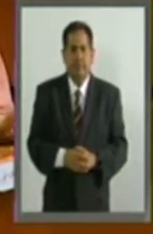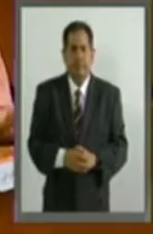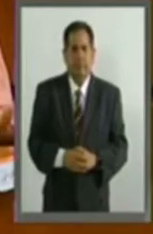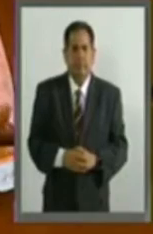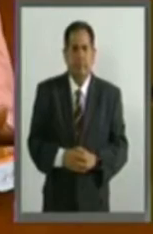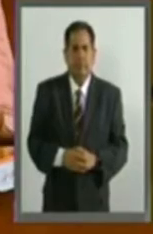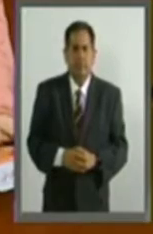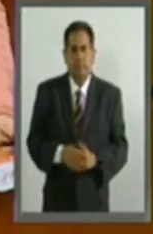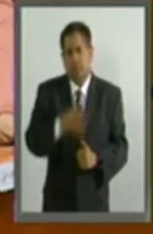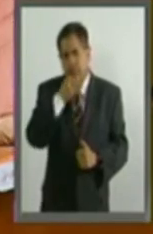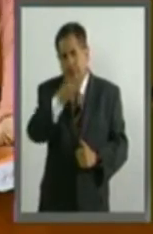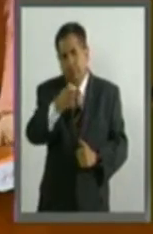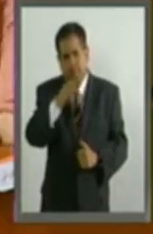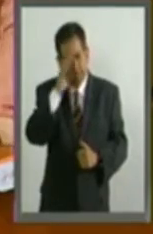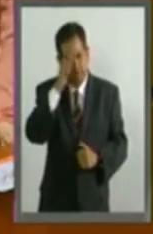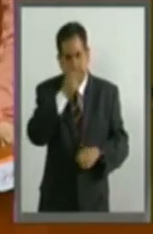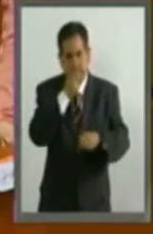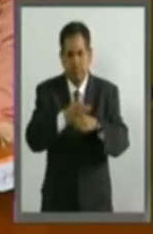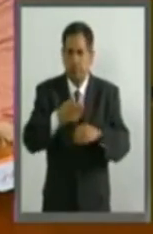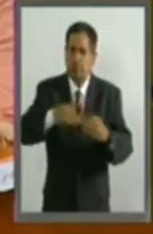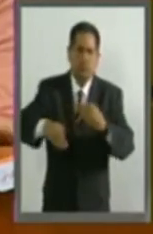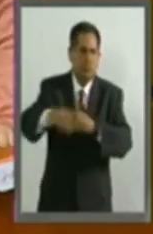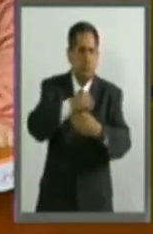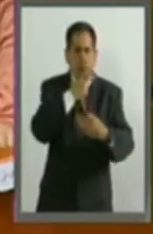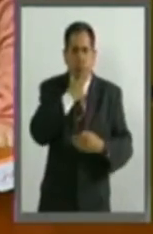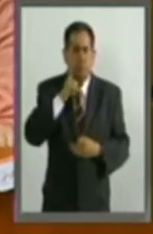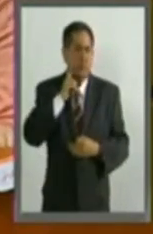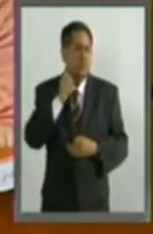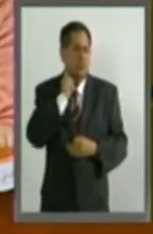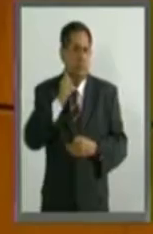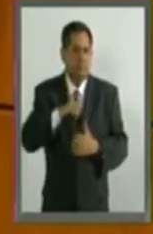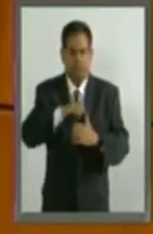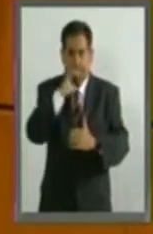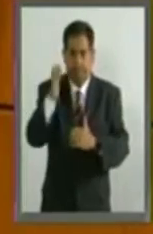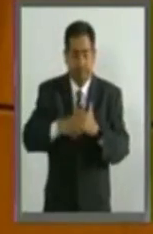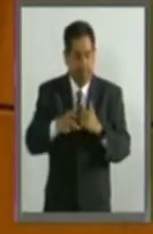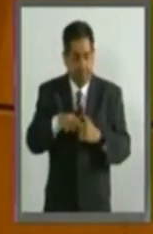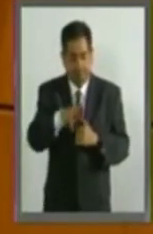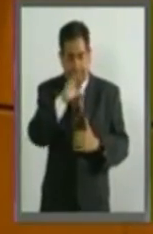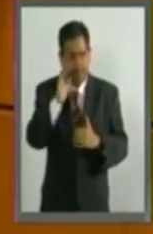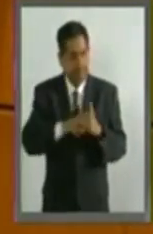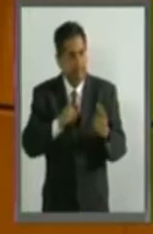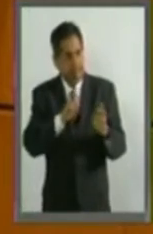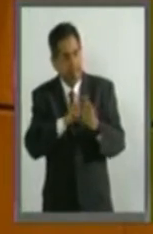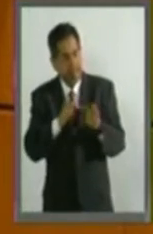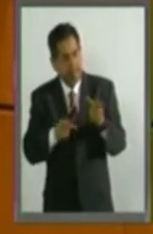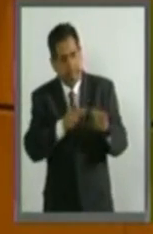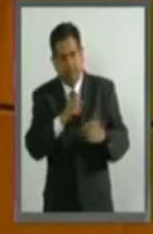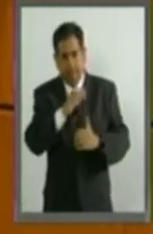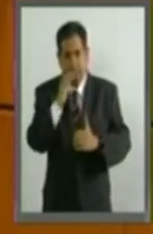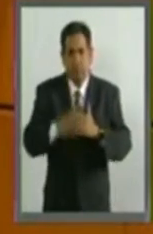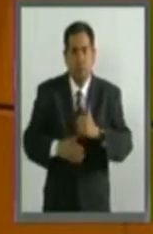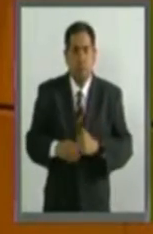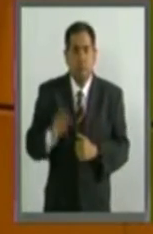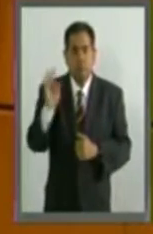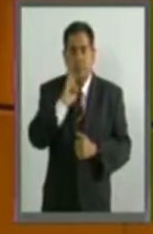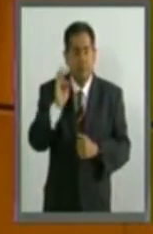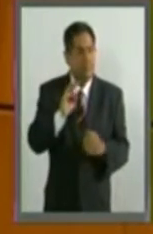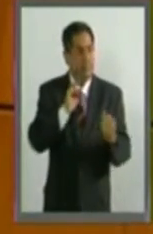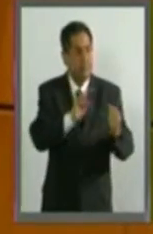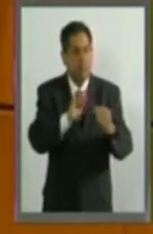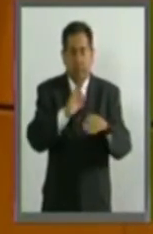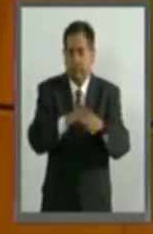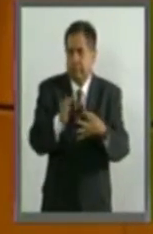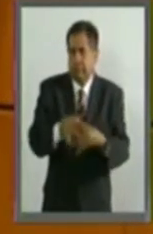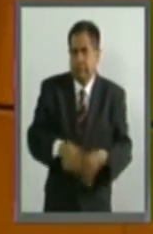Señor secretario, señoras y señores senadores, estamos concluyendo la comparecencia, tal vez una de las comparecencias